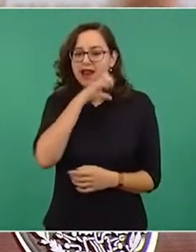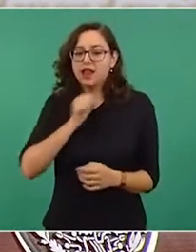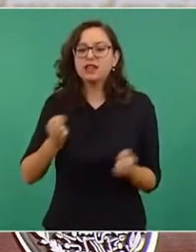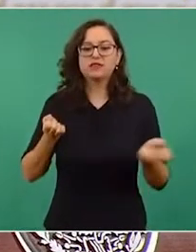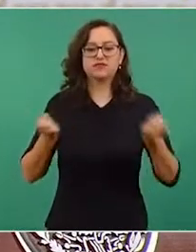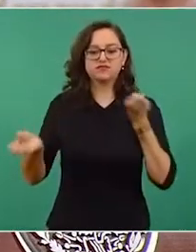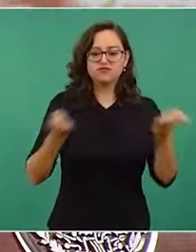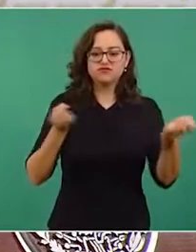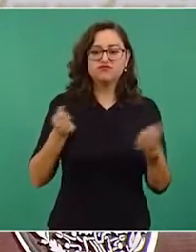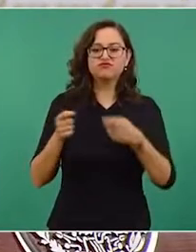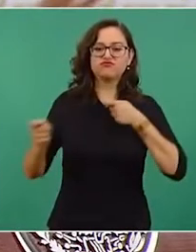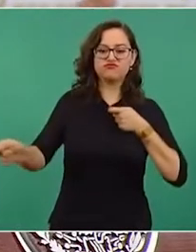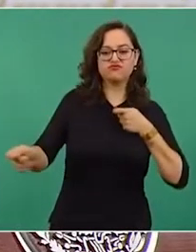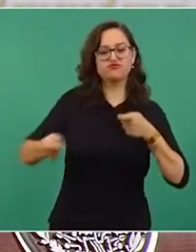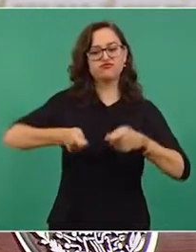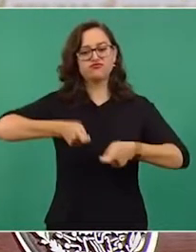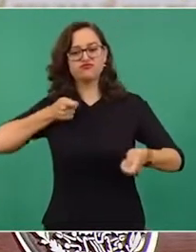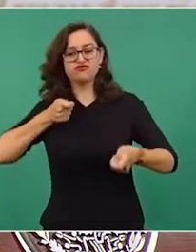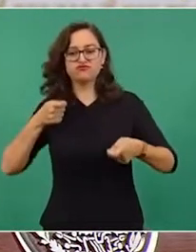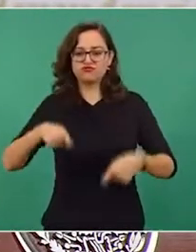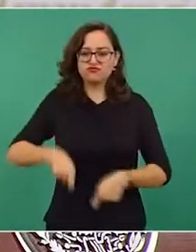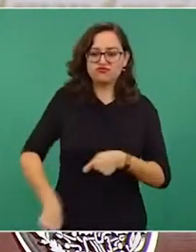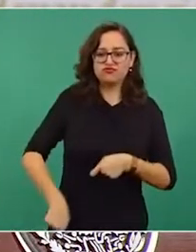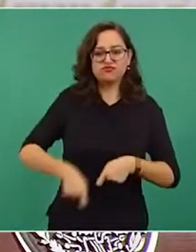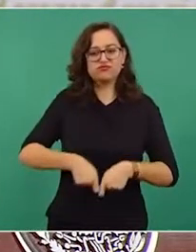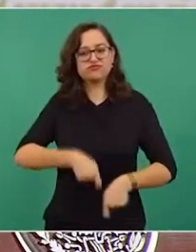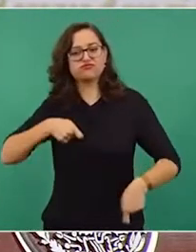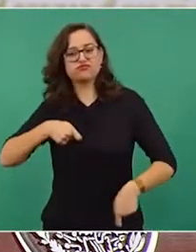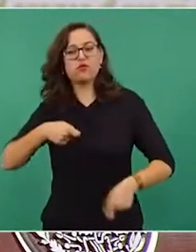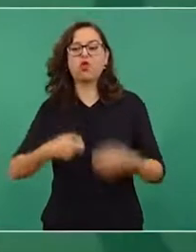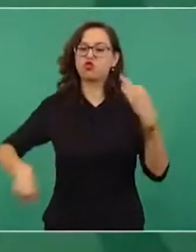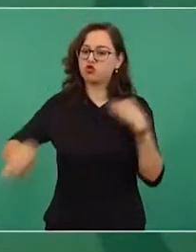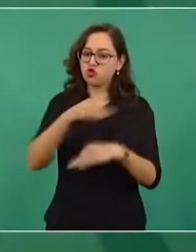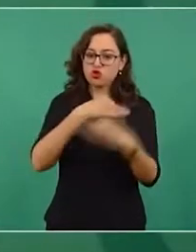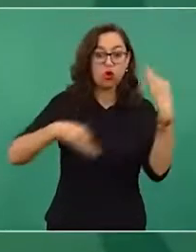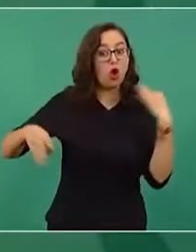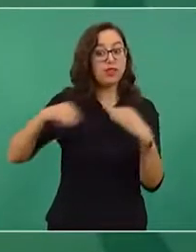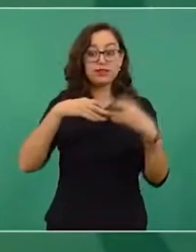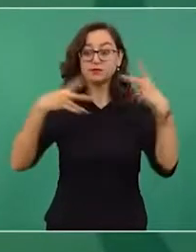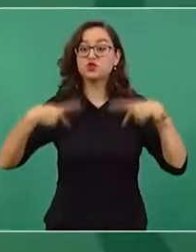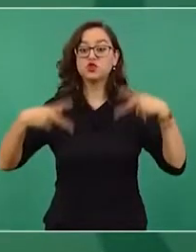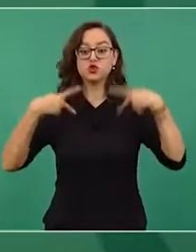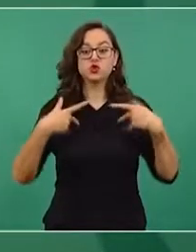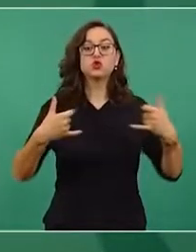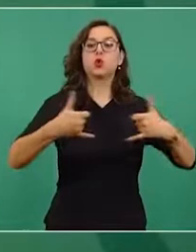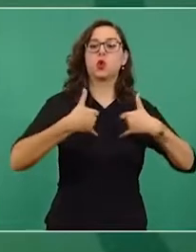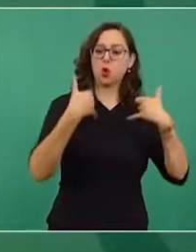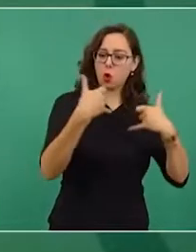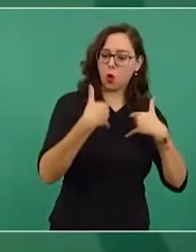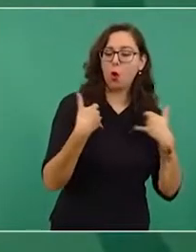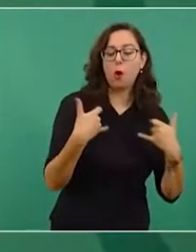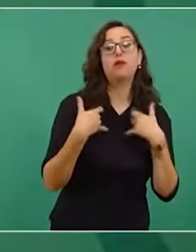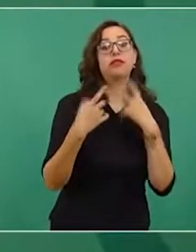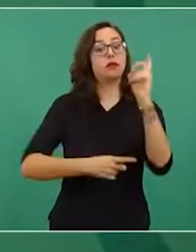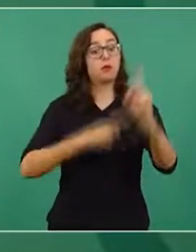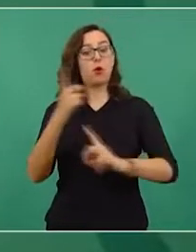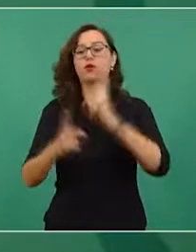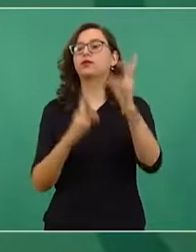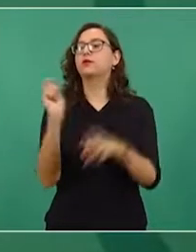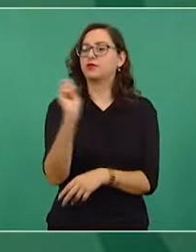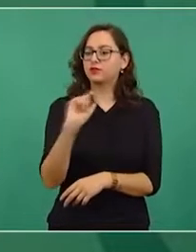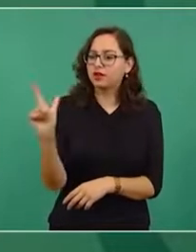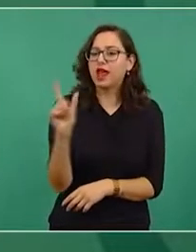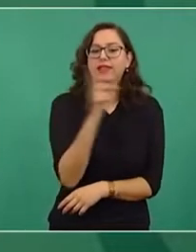general, todos, los jóvenes, incluso los deportistas profesionales,